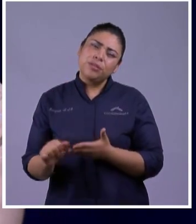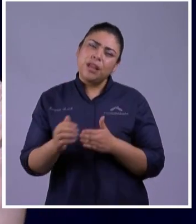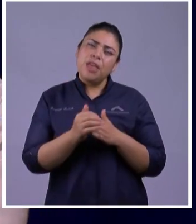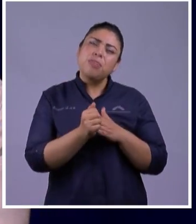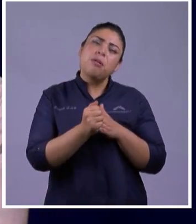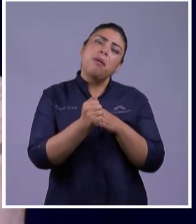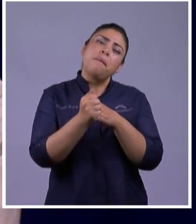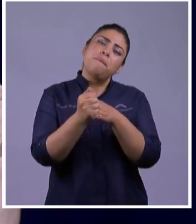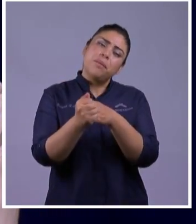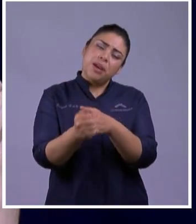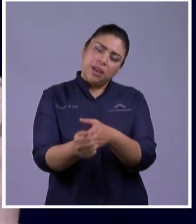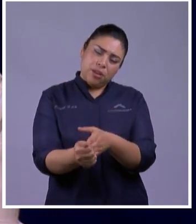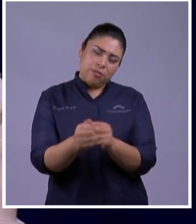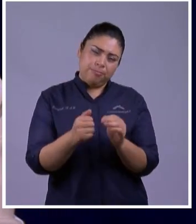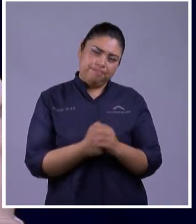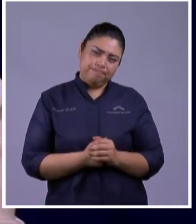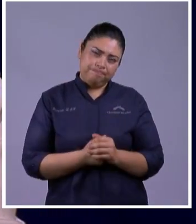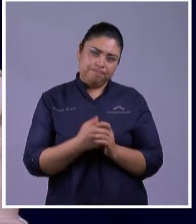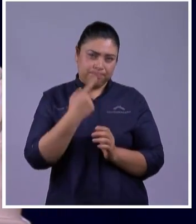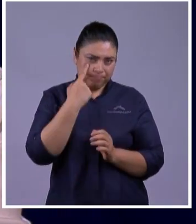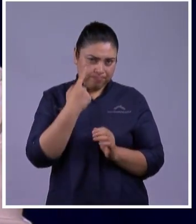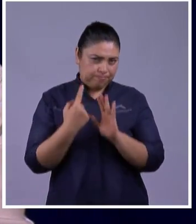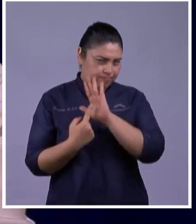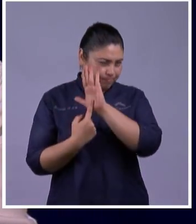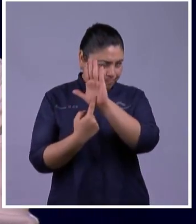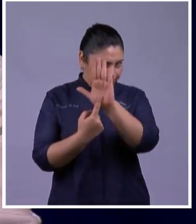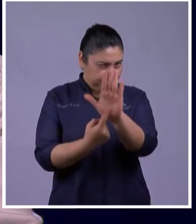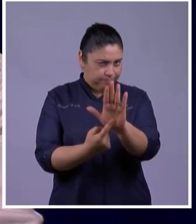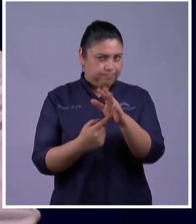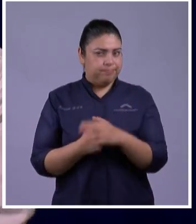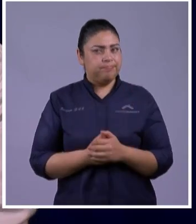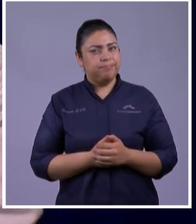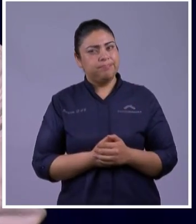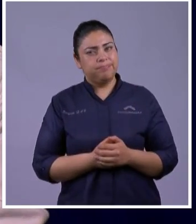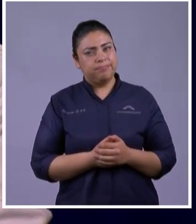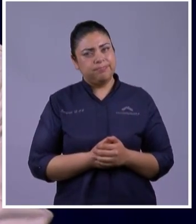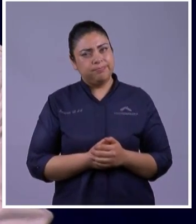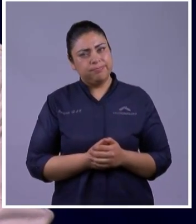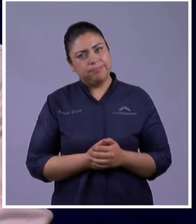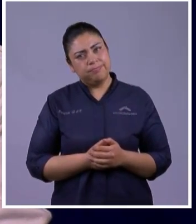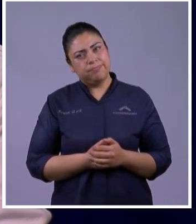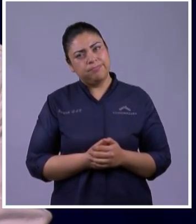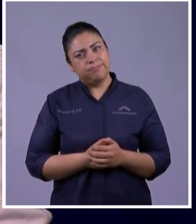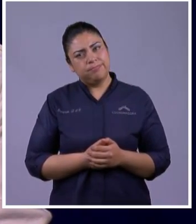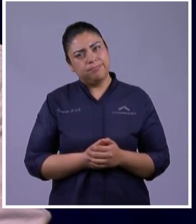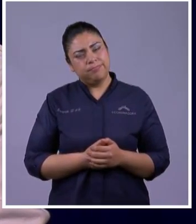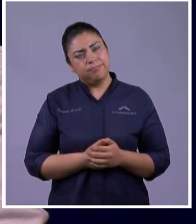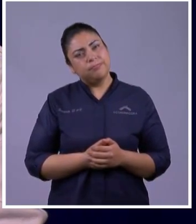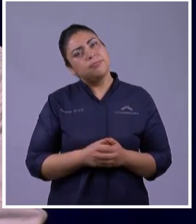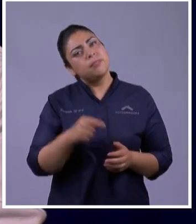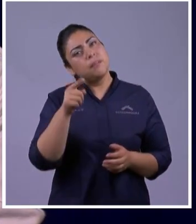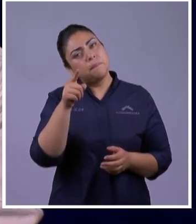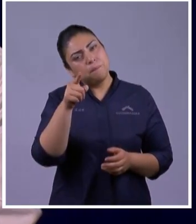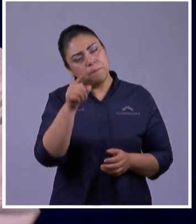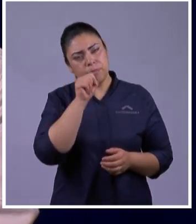Y Me Mostró Algo Así Voy A Tratar De Decirlo Con Mis Palabras Si Tú Estás En Este Momento Teniendo